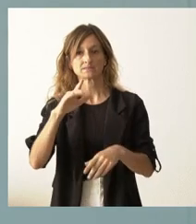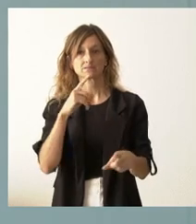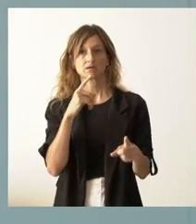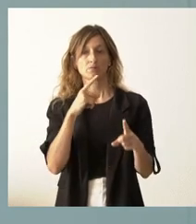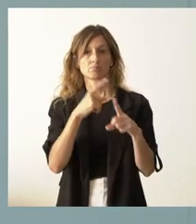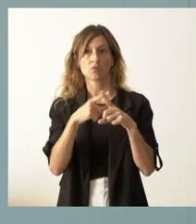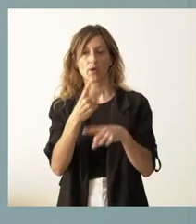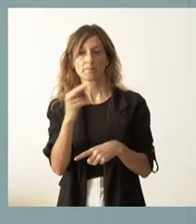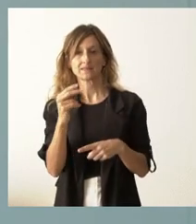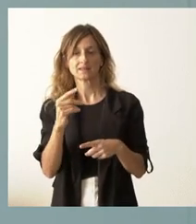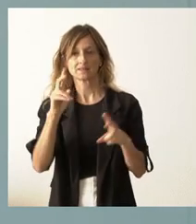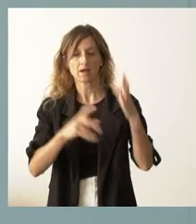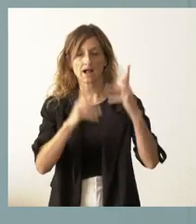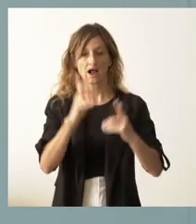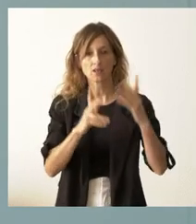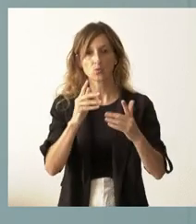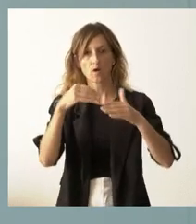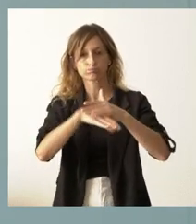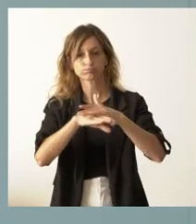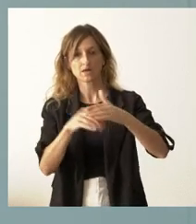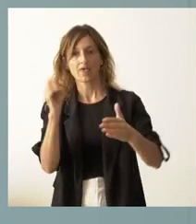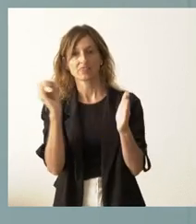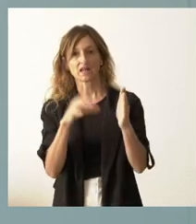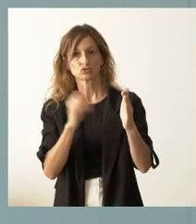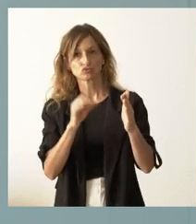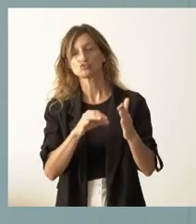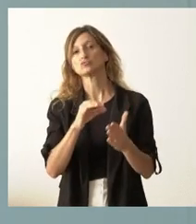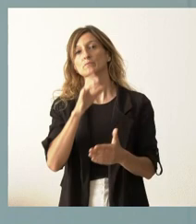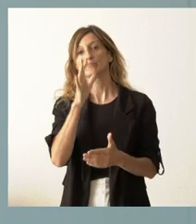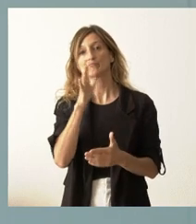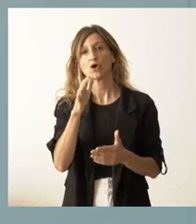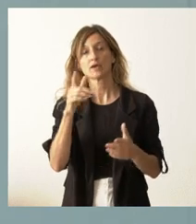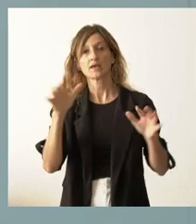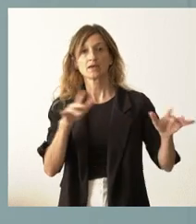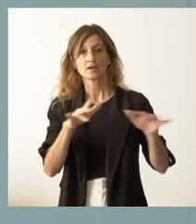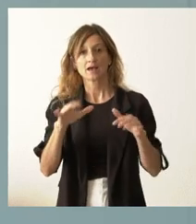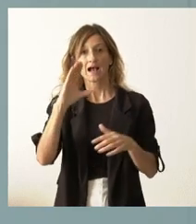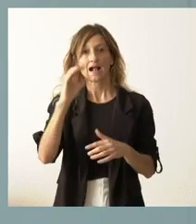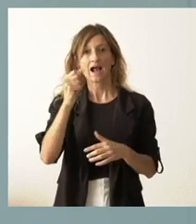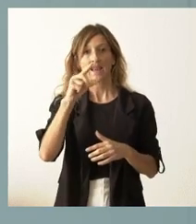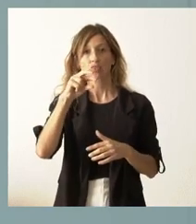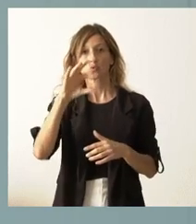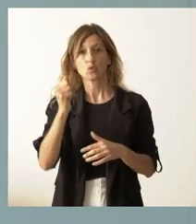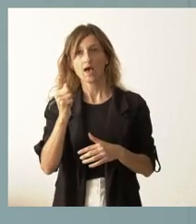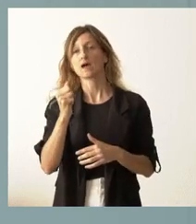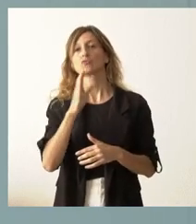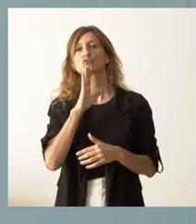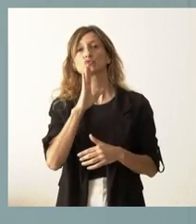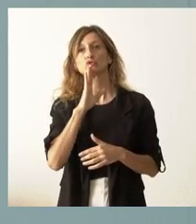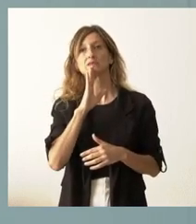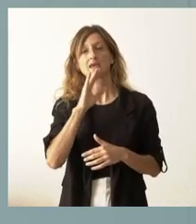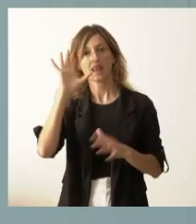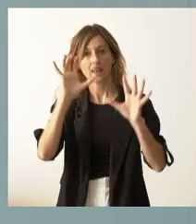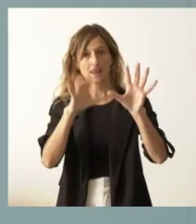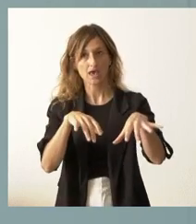la capacidad de cálculo y almacenamiento de datos que tiene la supercomputadora Caléndula, que está ubicada en